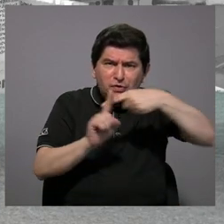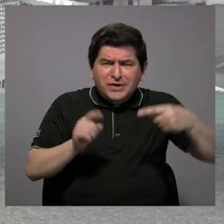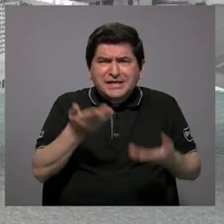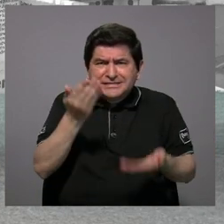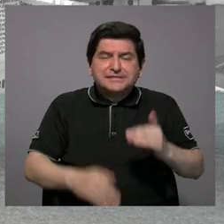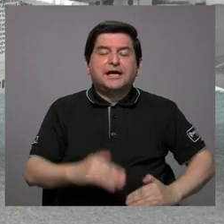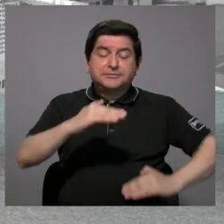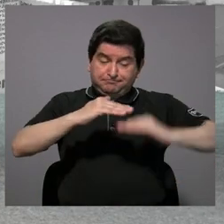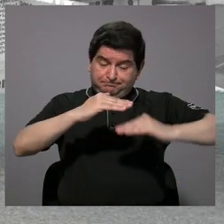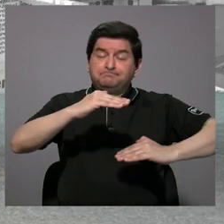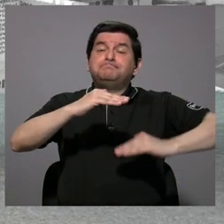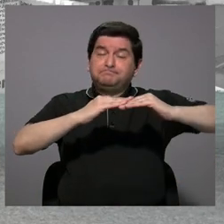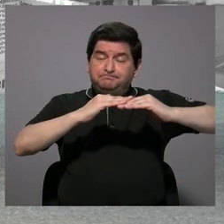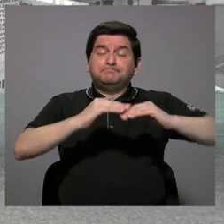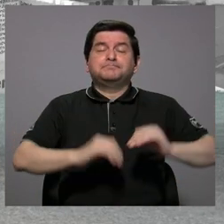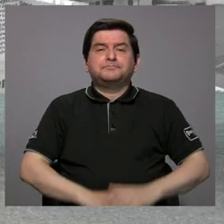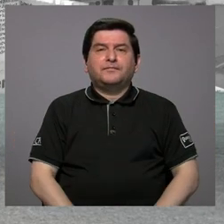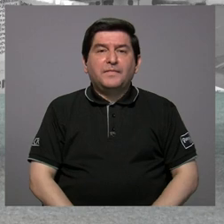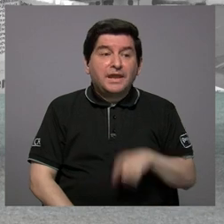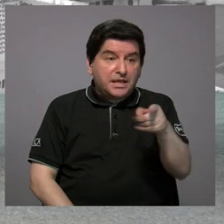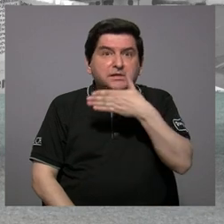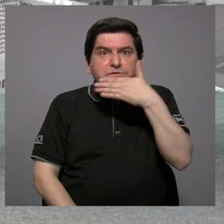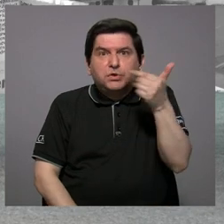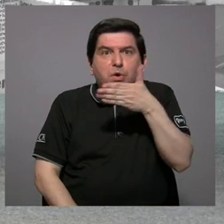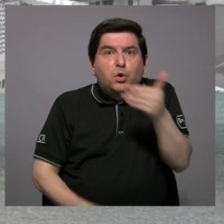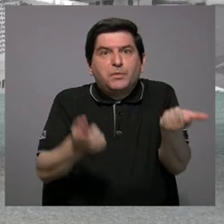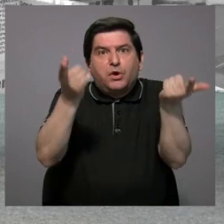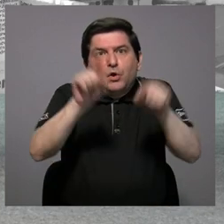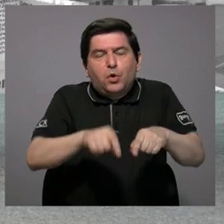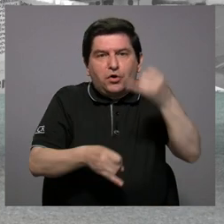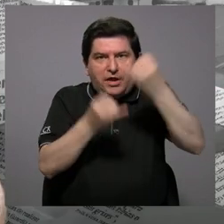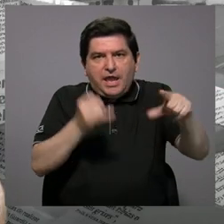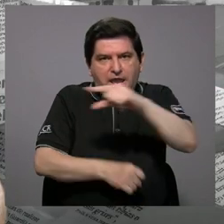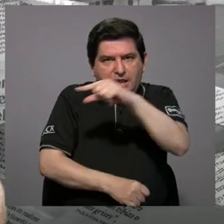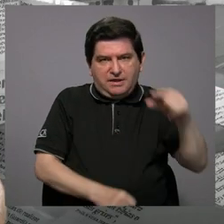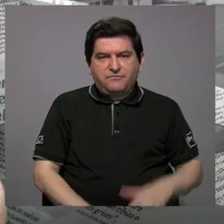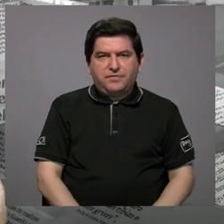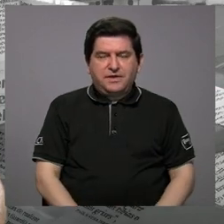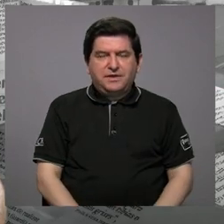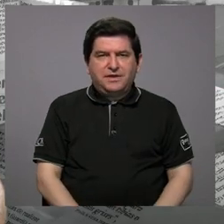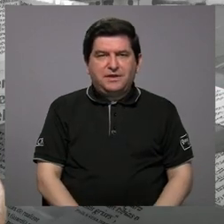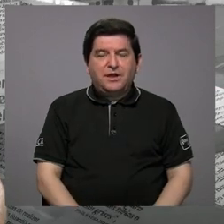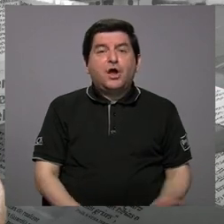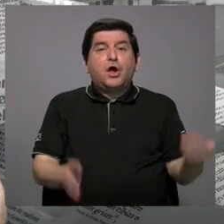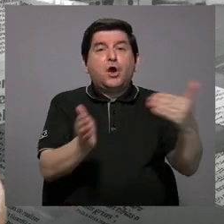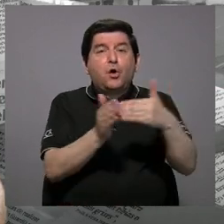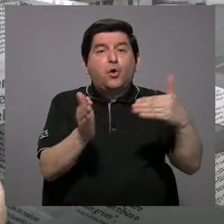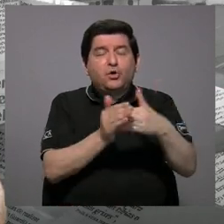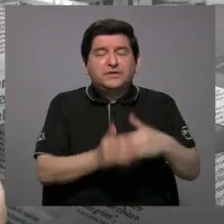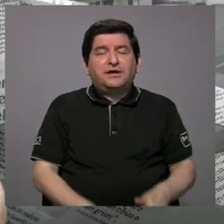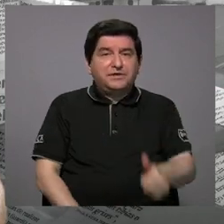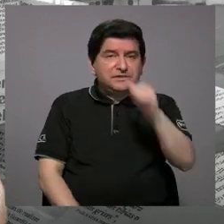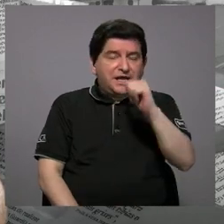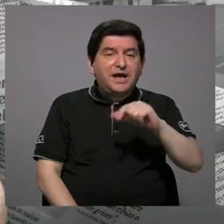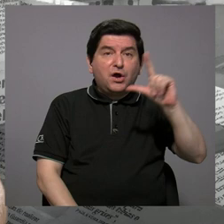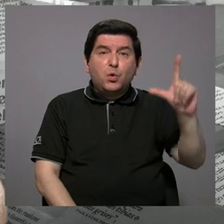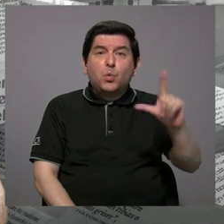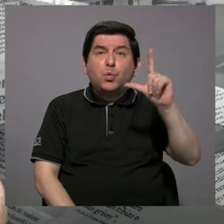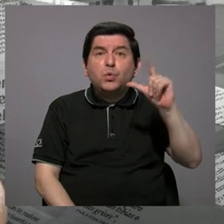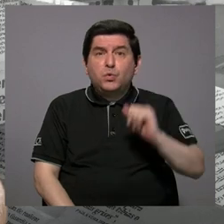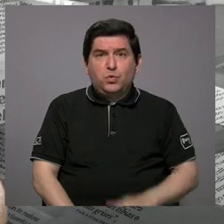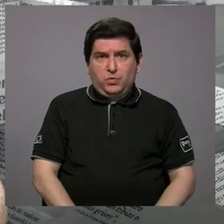máximo. Eso, y eso fue lo mejor más bien que ocurrió todo el fin de semana porque regresó hasta el lunes, hasta